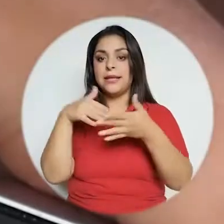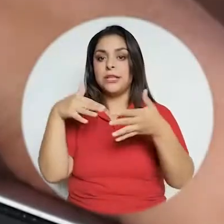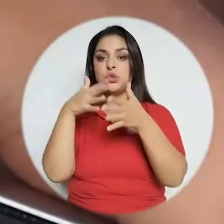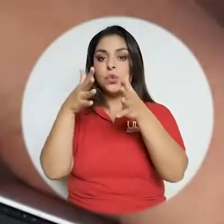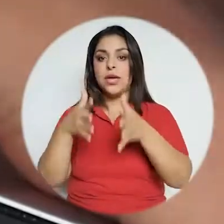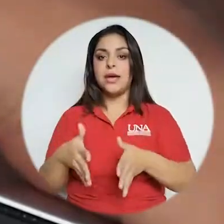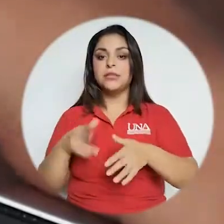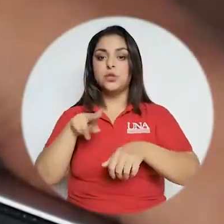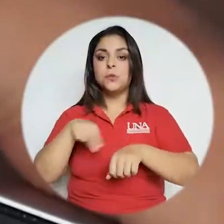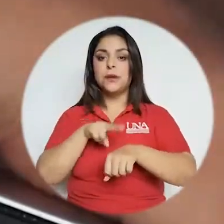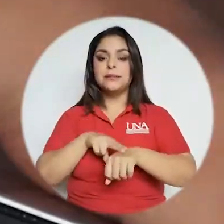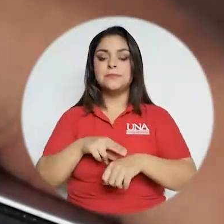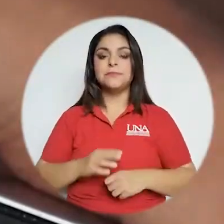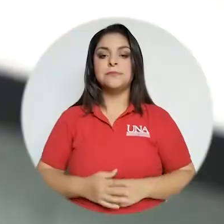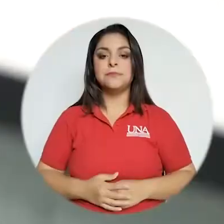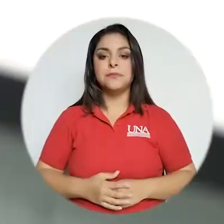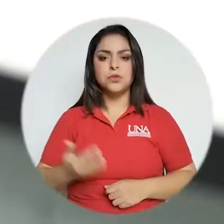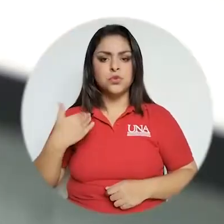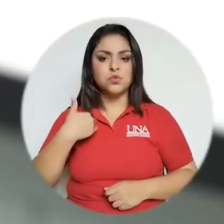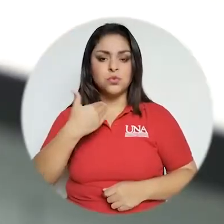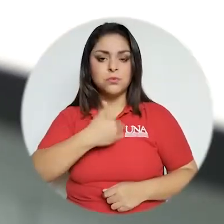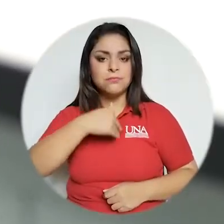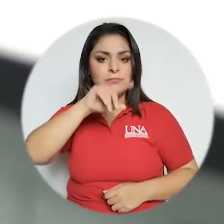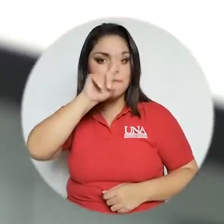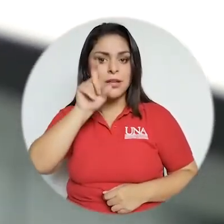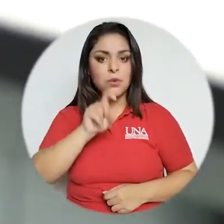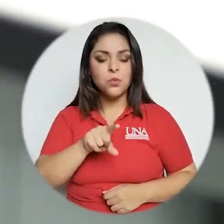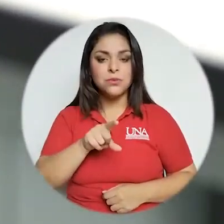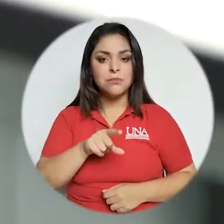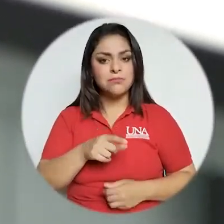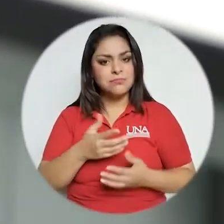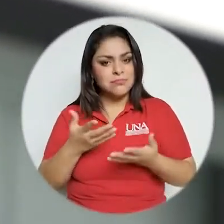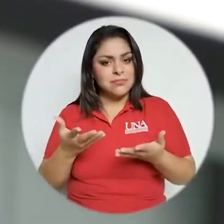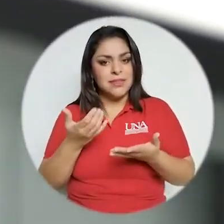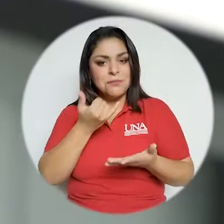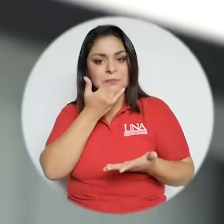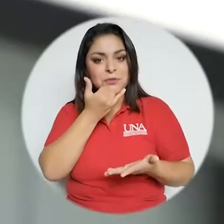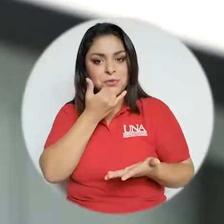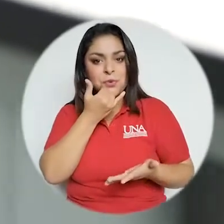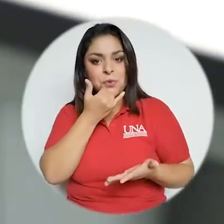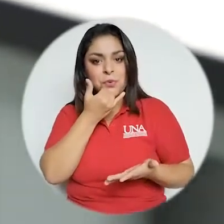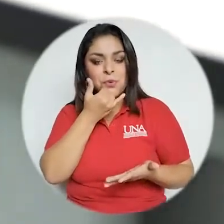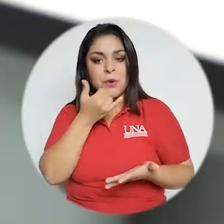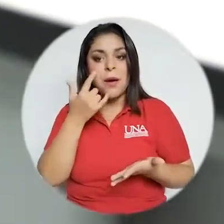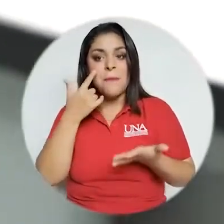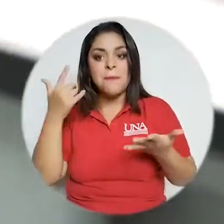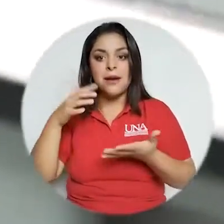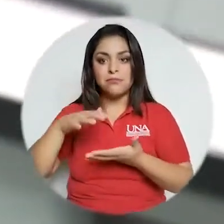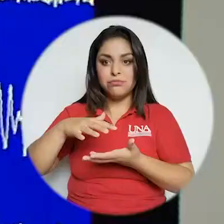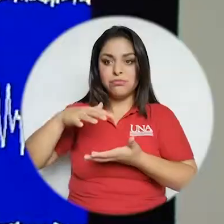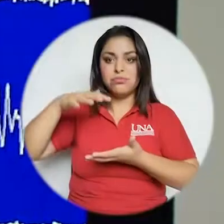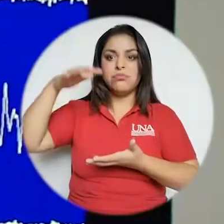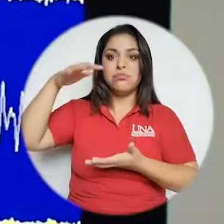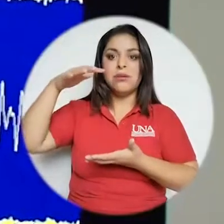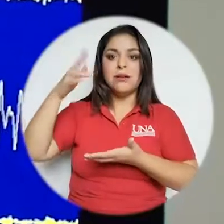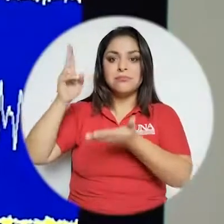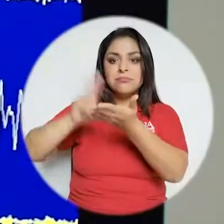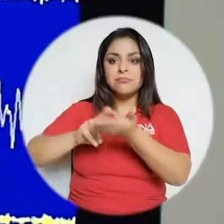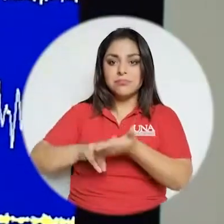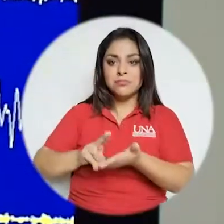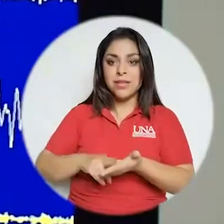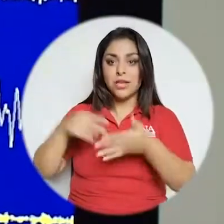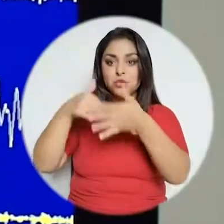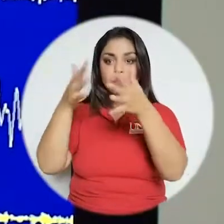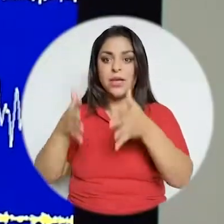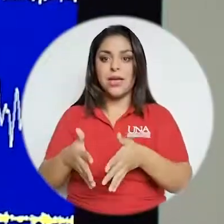estudiantes regulares cuando nos hacemos las preguntas y bueno y qué fue lo que pasó para más bien